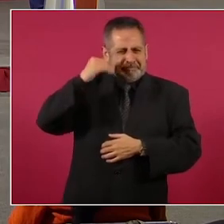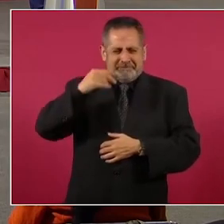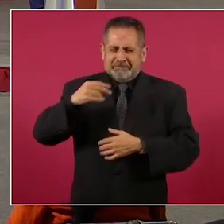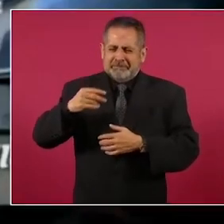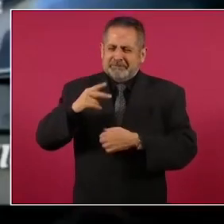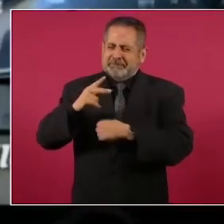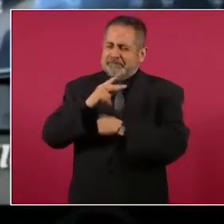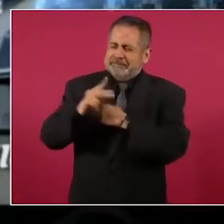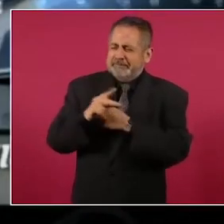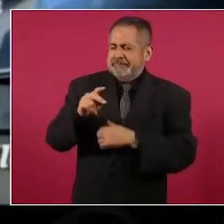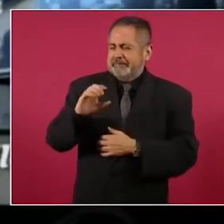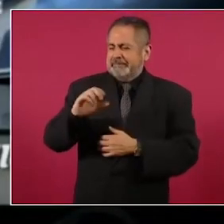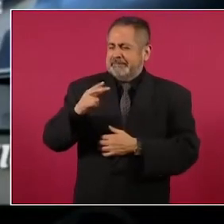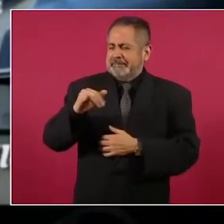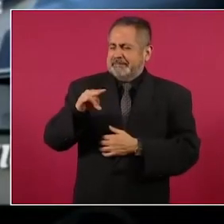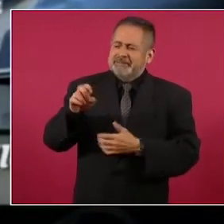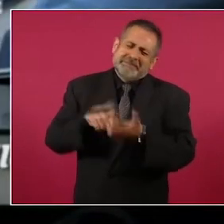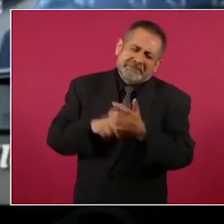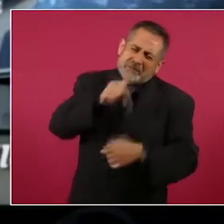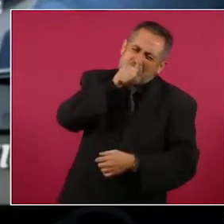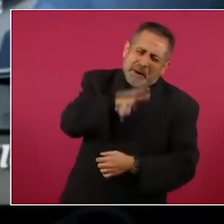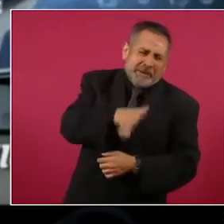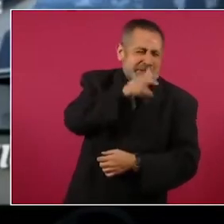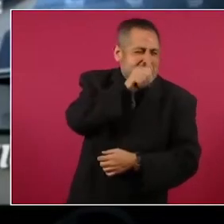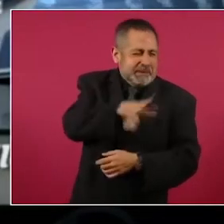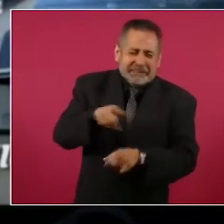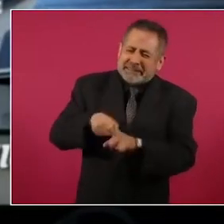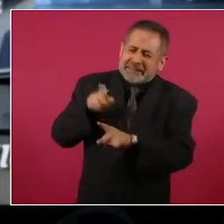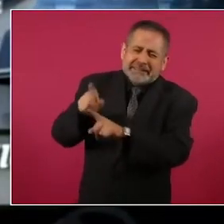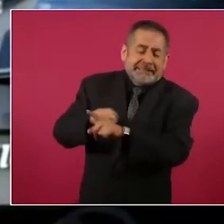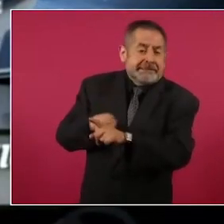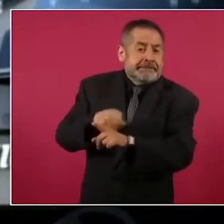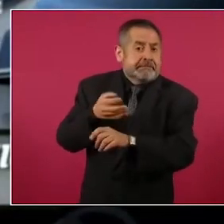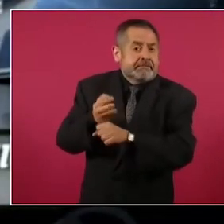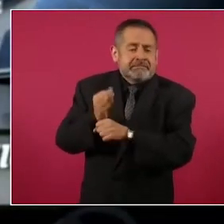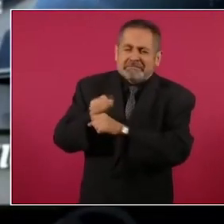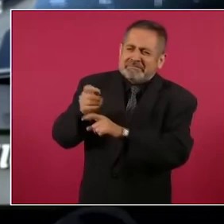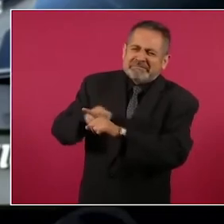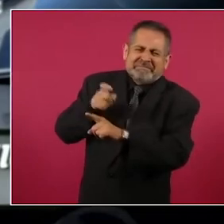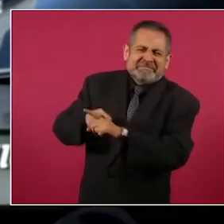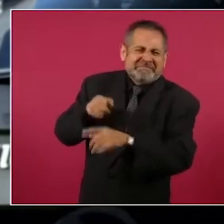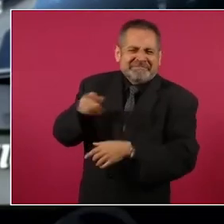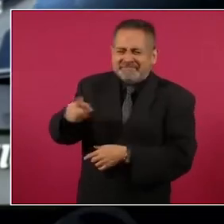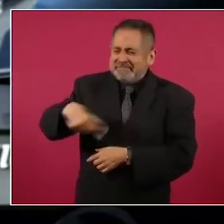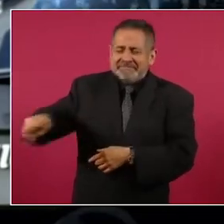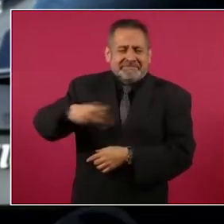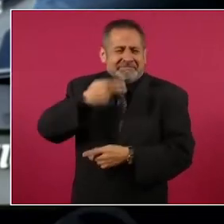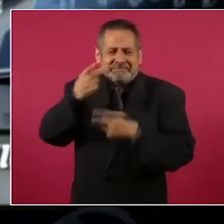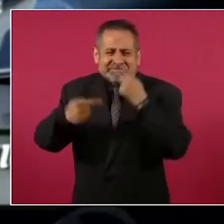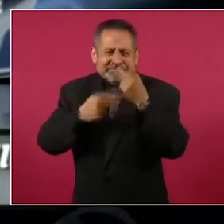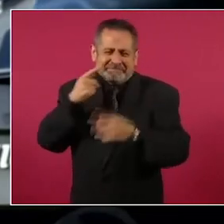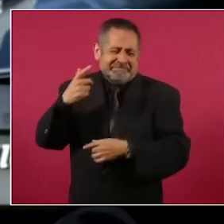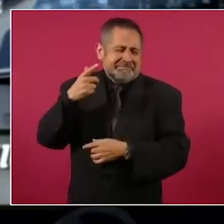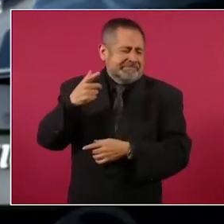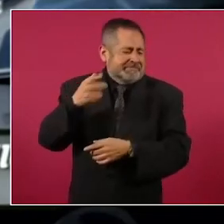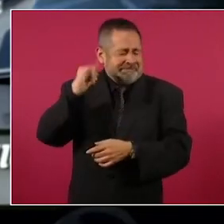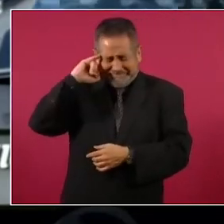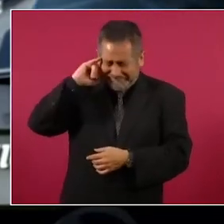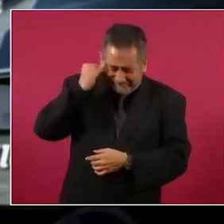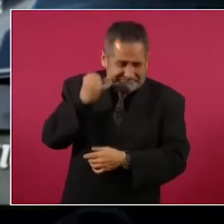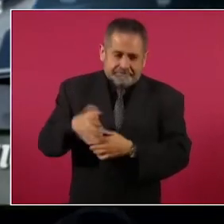No, mami, cabrón, no, no, no, no, no, está de pánico, cabrón. No, o acabamos